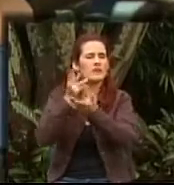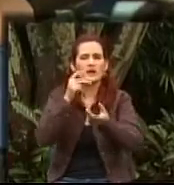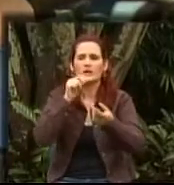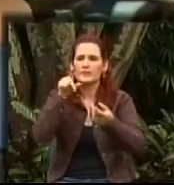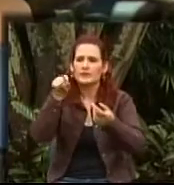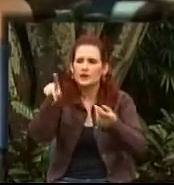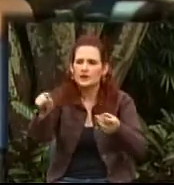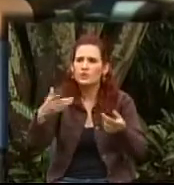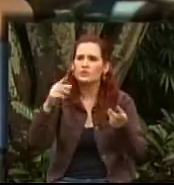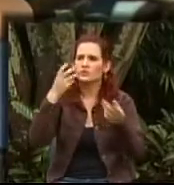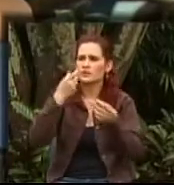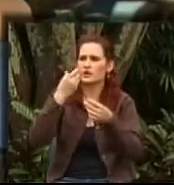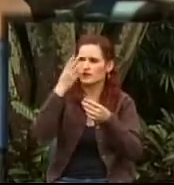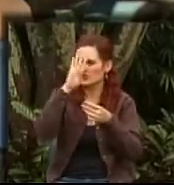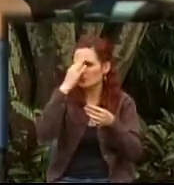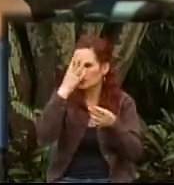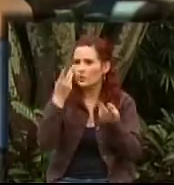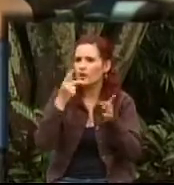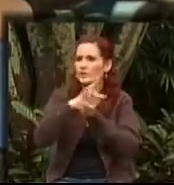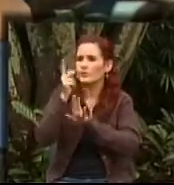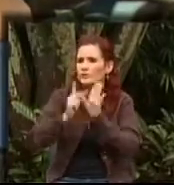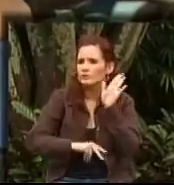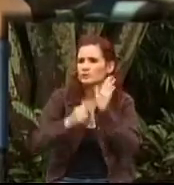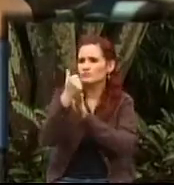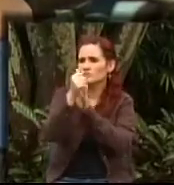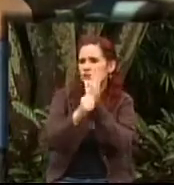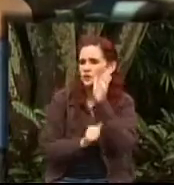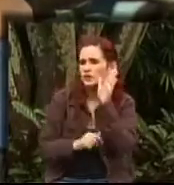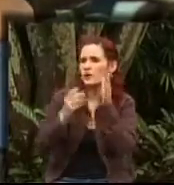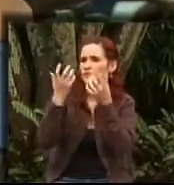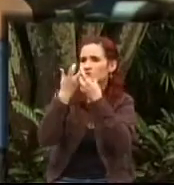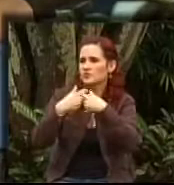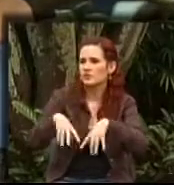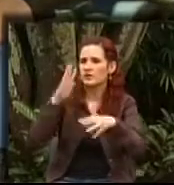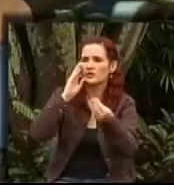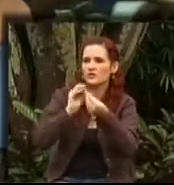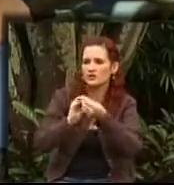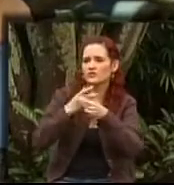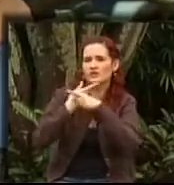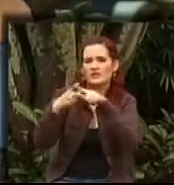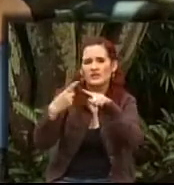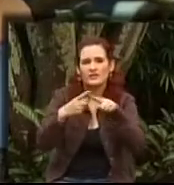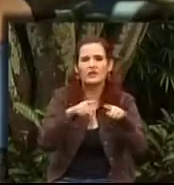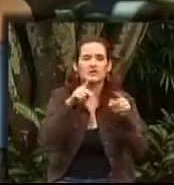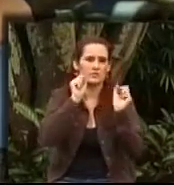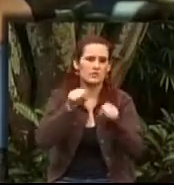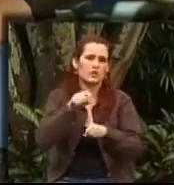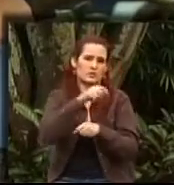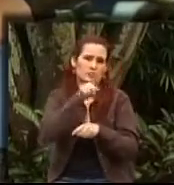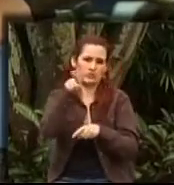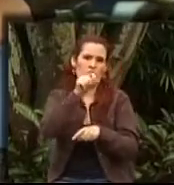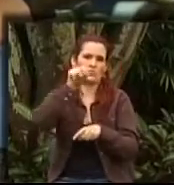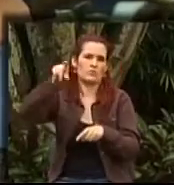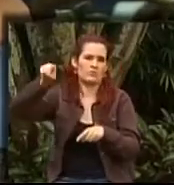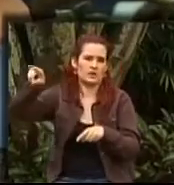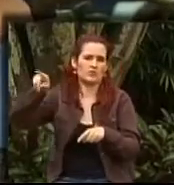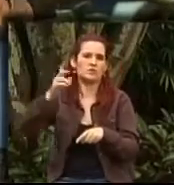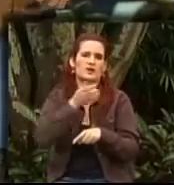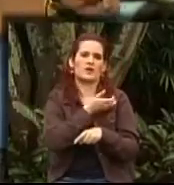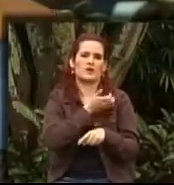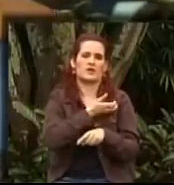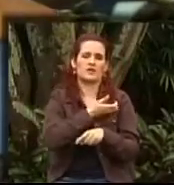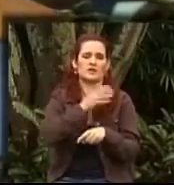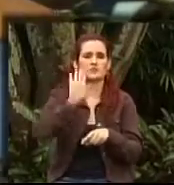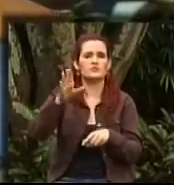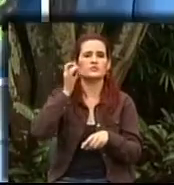te orienten y te digan qué programas, qué proyectos, si hay algún convenio con empresas para el tema laboral, en fin, busca ayuda por la Alcaldía de